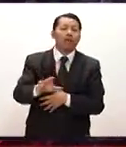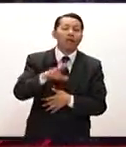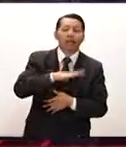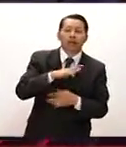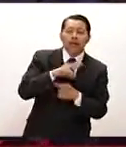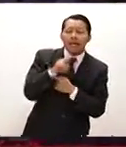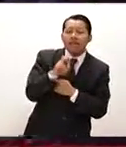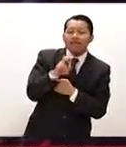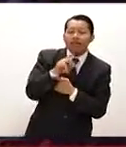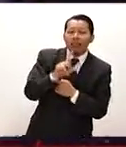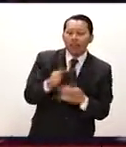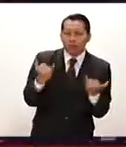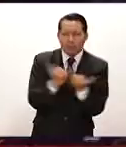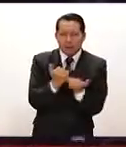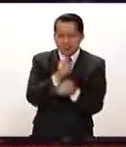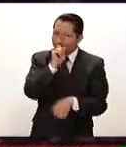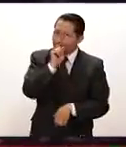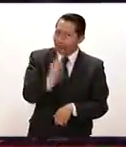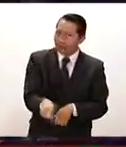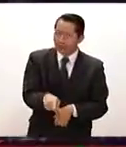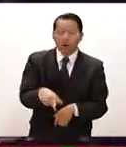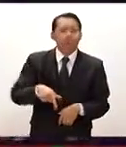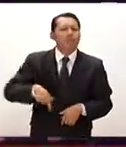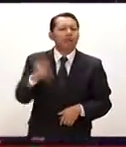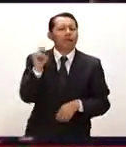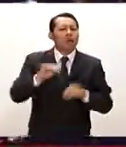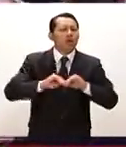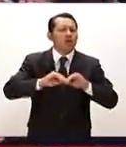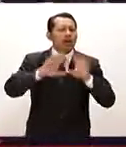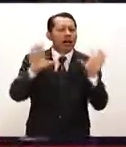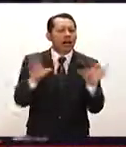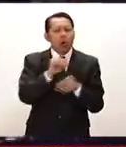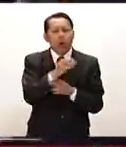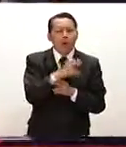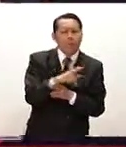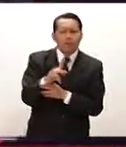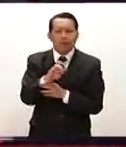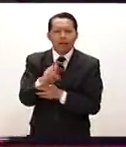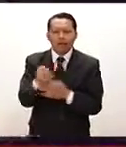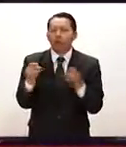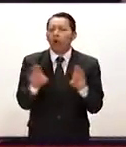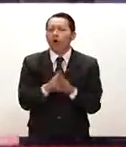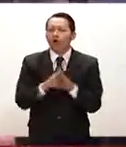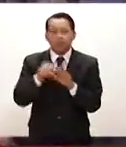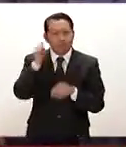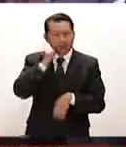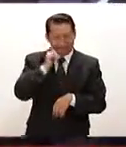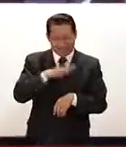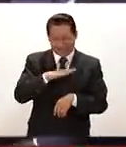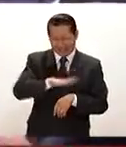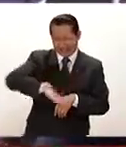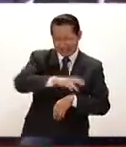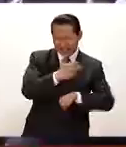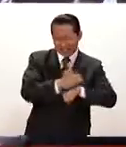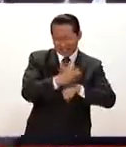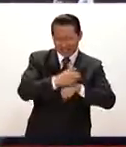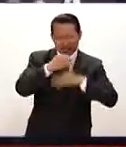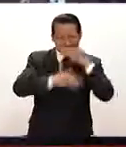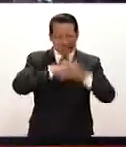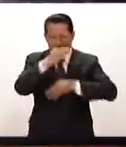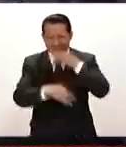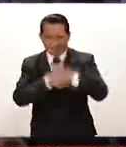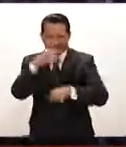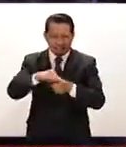continuará con el mismo ritmo. Lo que sí está muy claro, Omar Patti, es que las campañas presidenciales en Estados Unidos son bastante